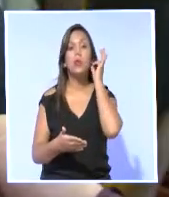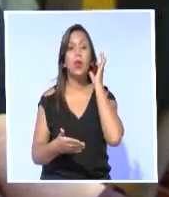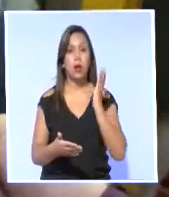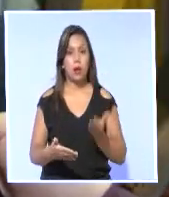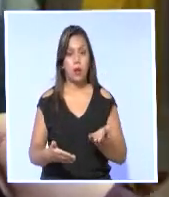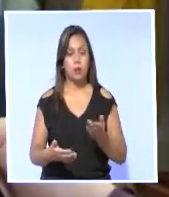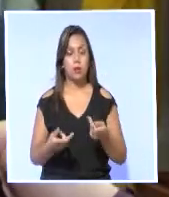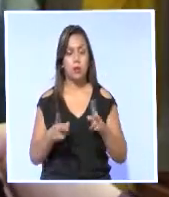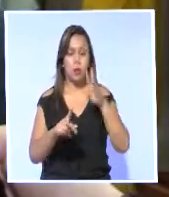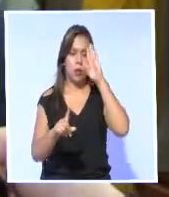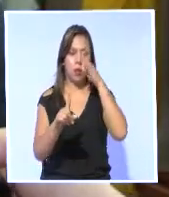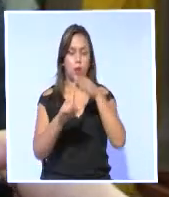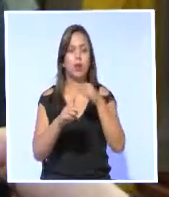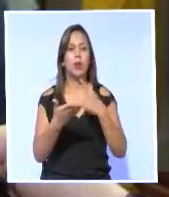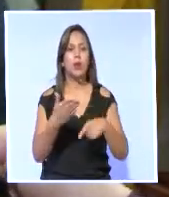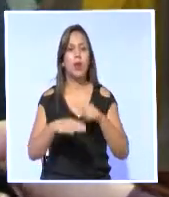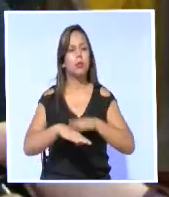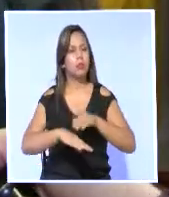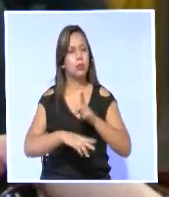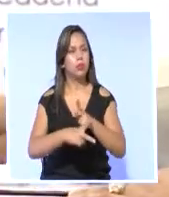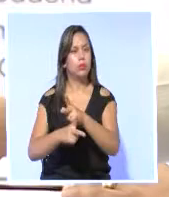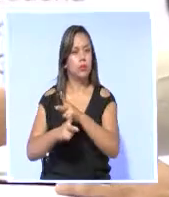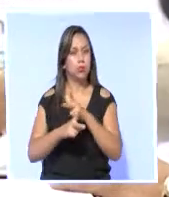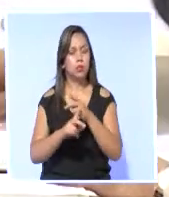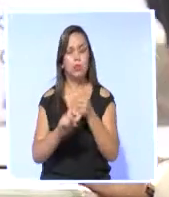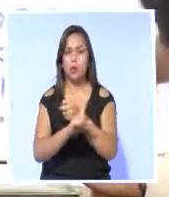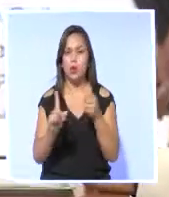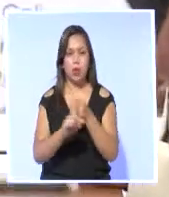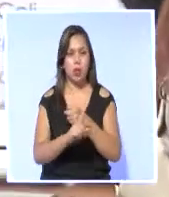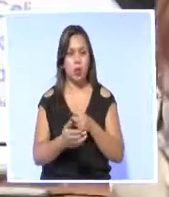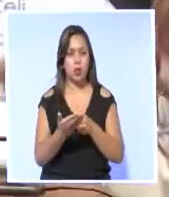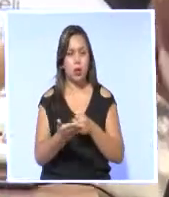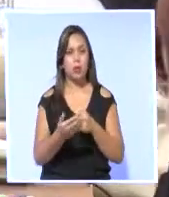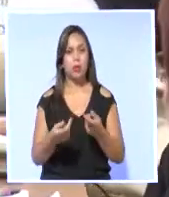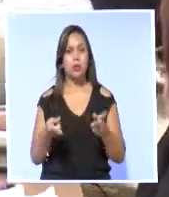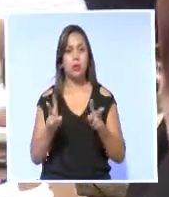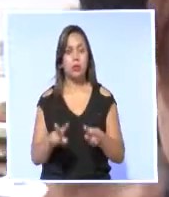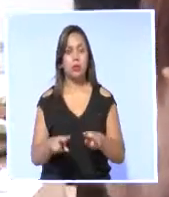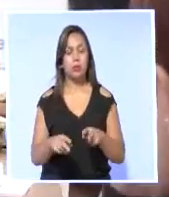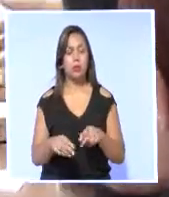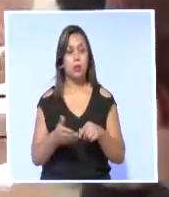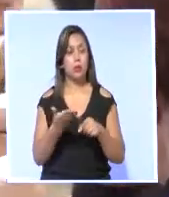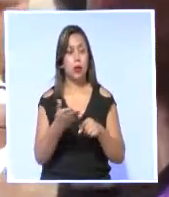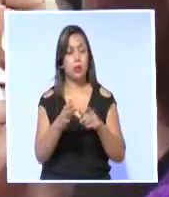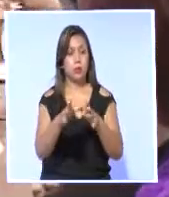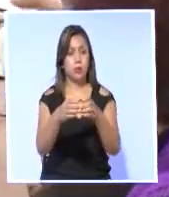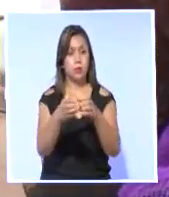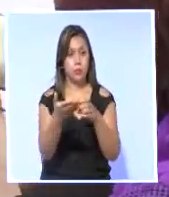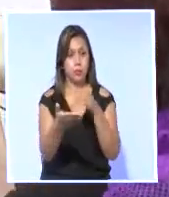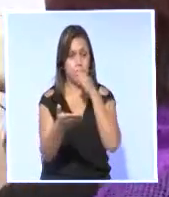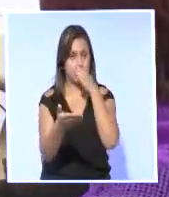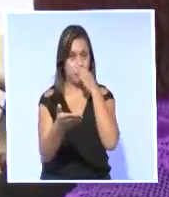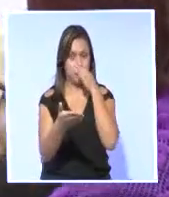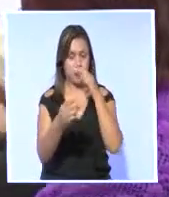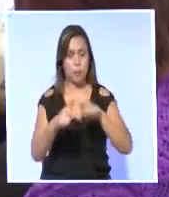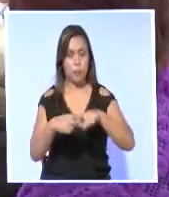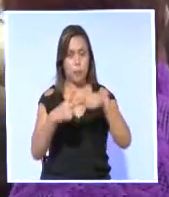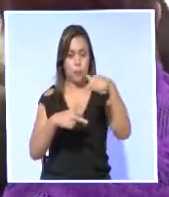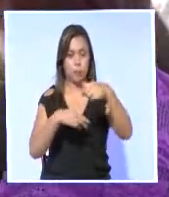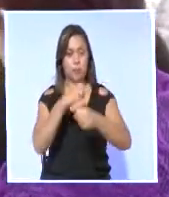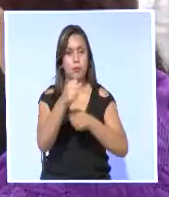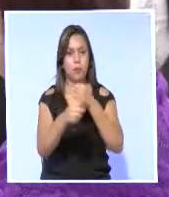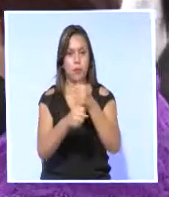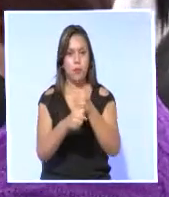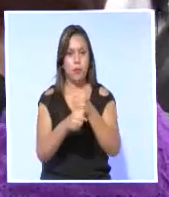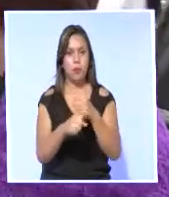tenemos el objeto de la ley que es prevenir y erradicar la violencia. Alemán también agregó que la implementación de dicha mesa se da luego de que a inicios de este año